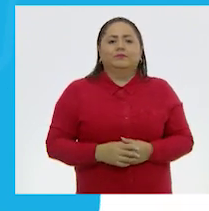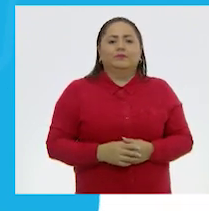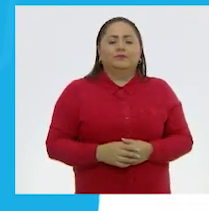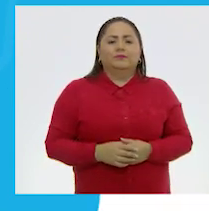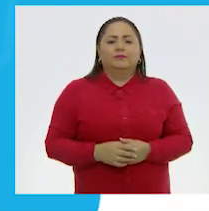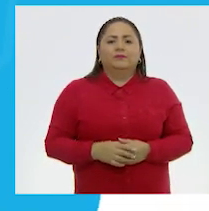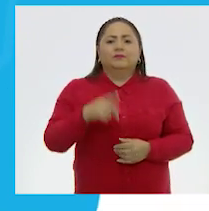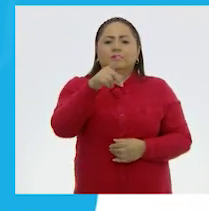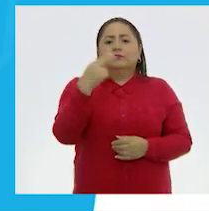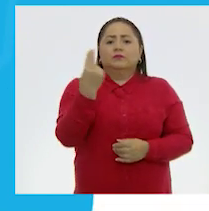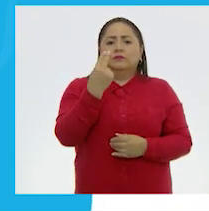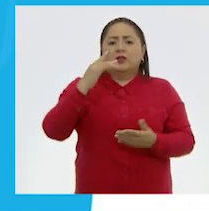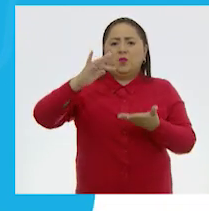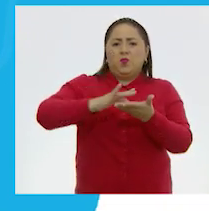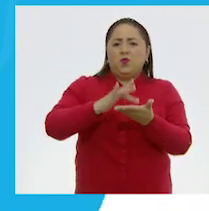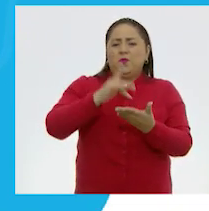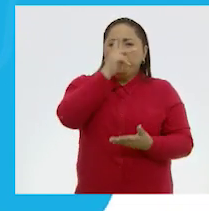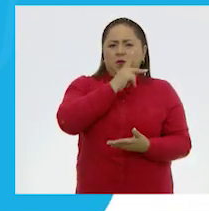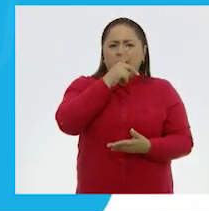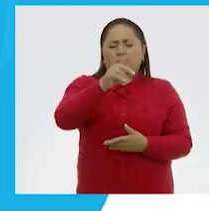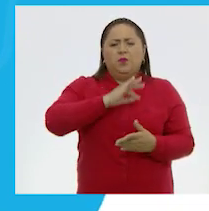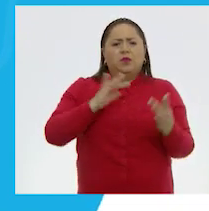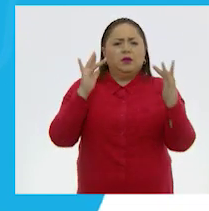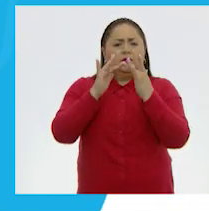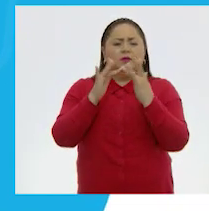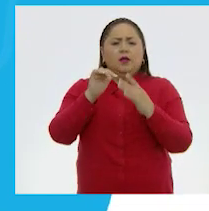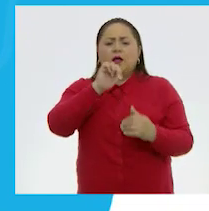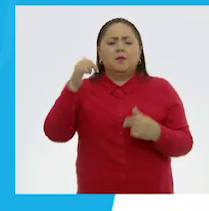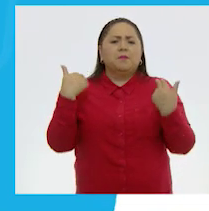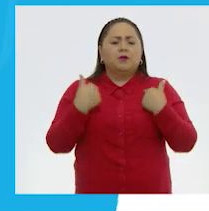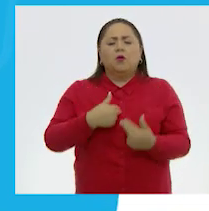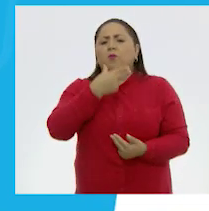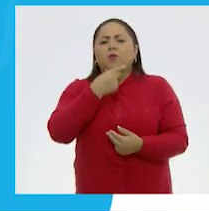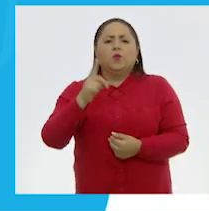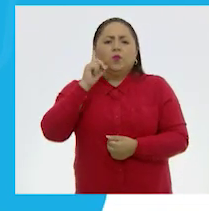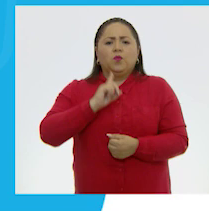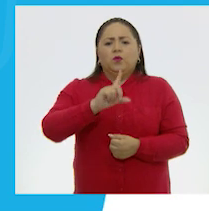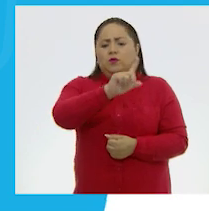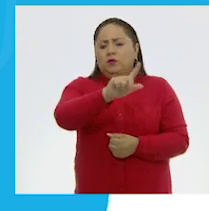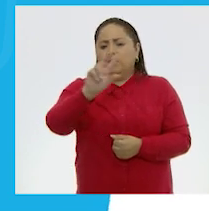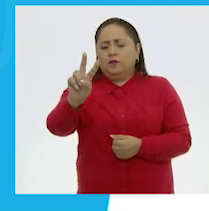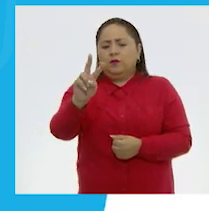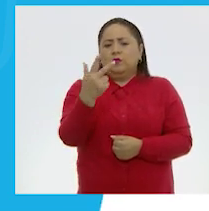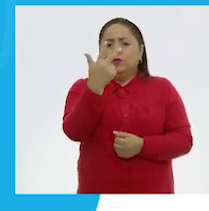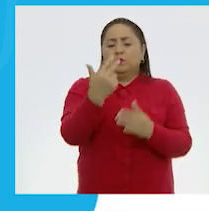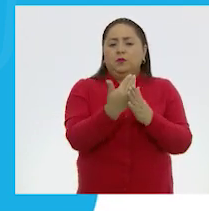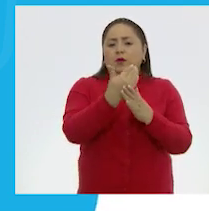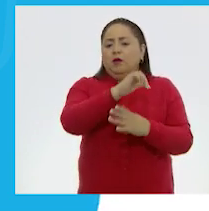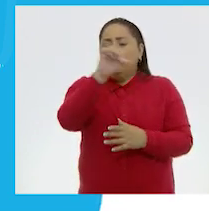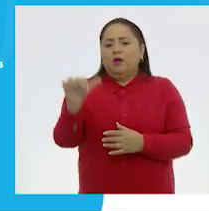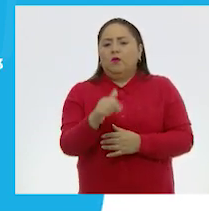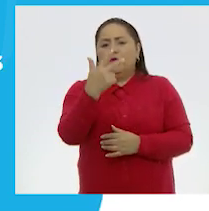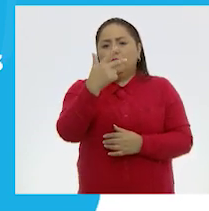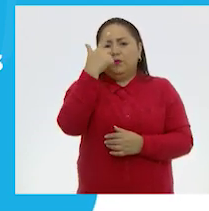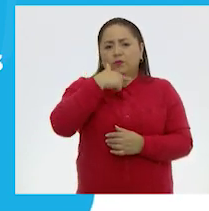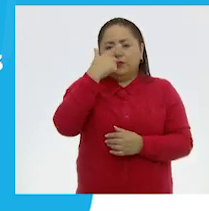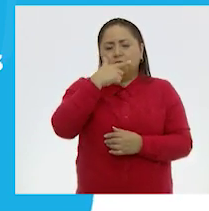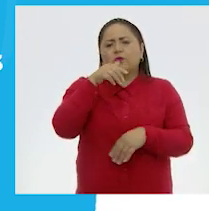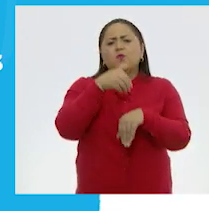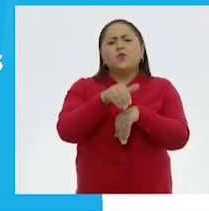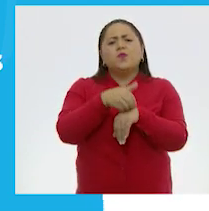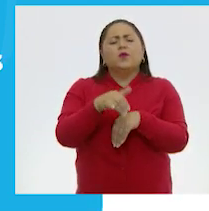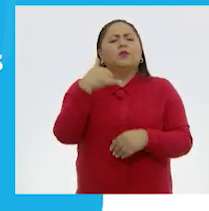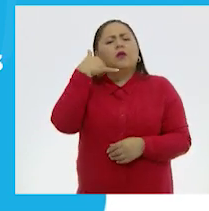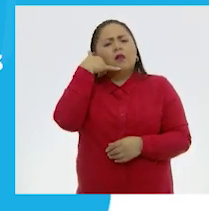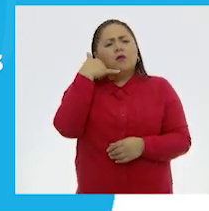Para solicitar apoyo pedagógico, comunícate con maestras y maestros de lunes a viernes de 8 a 20 horas. Al